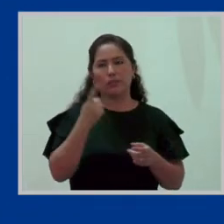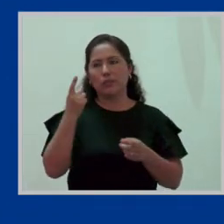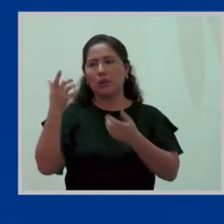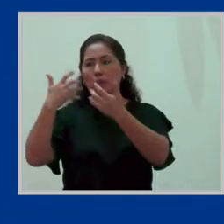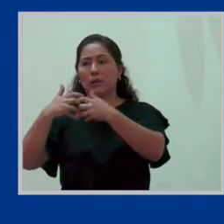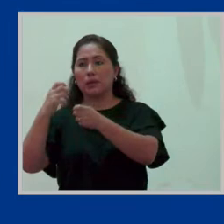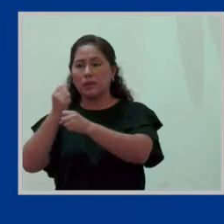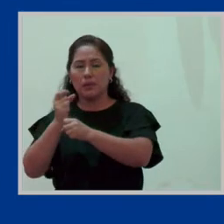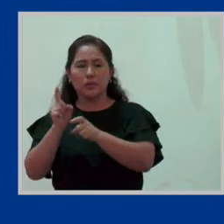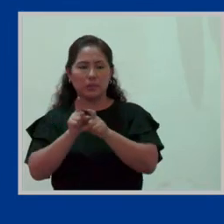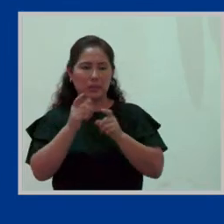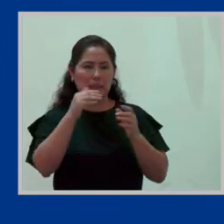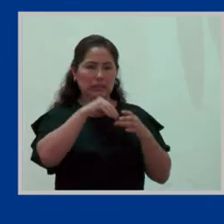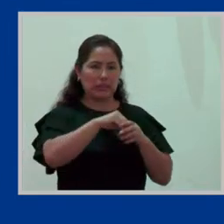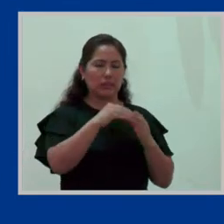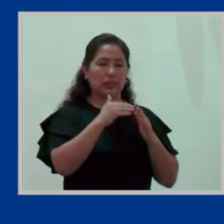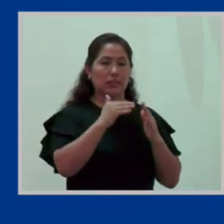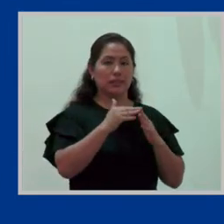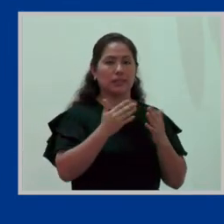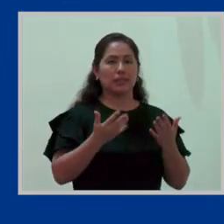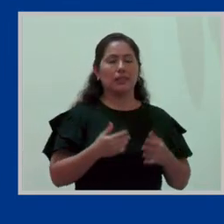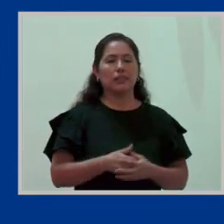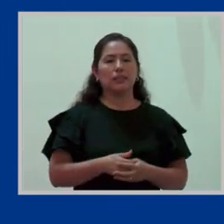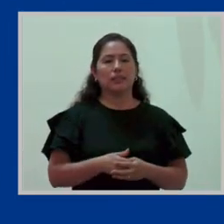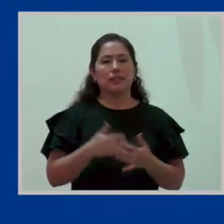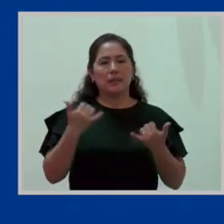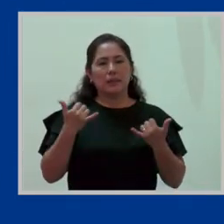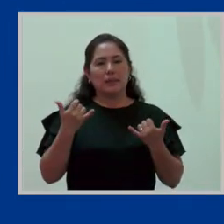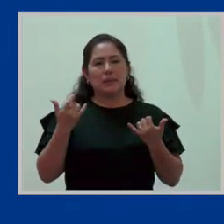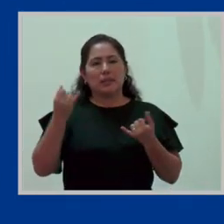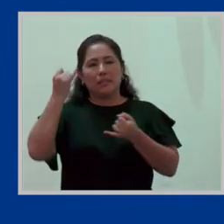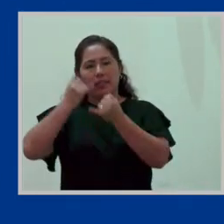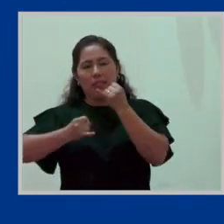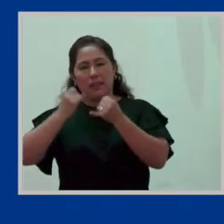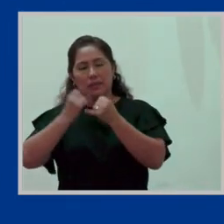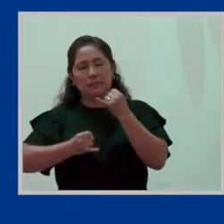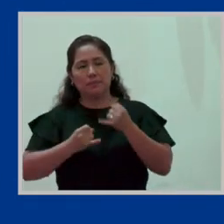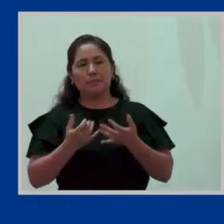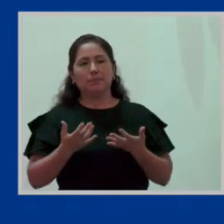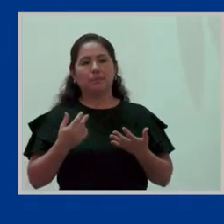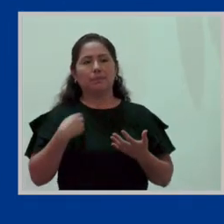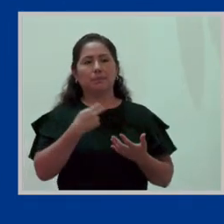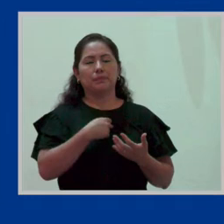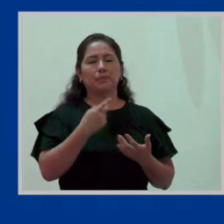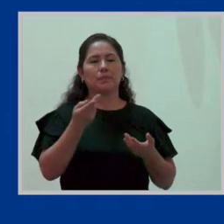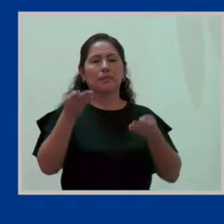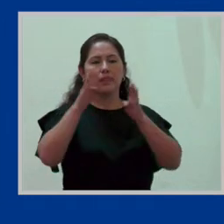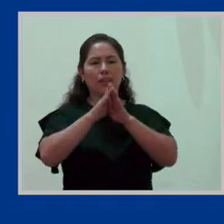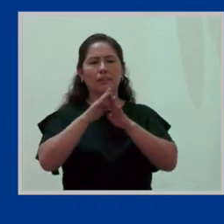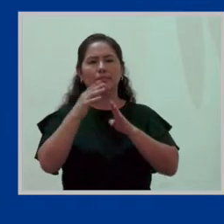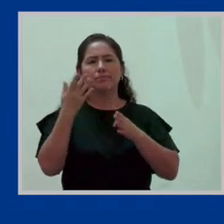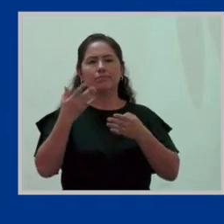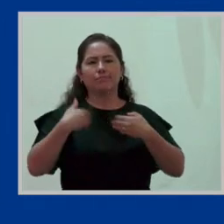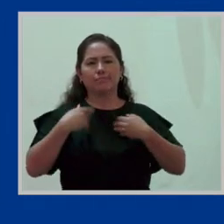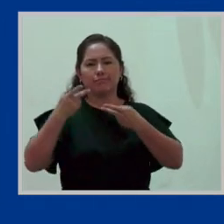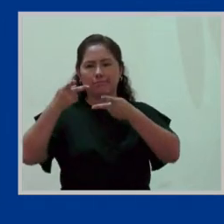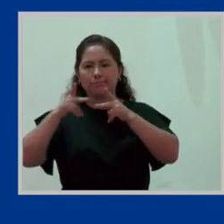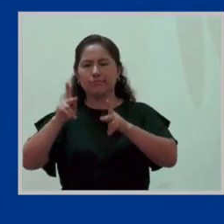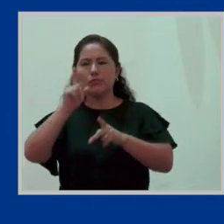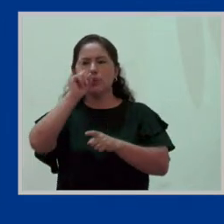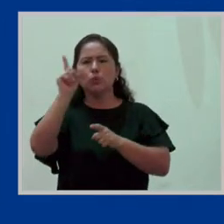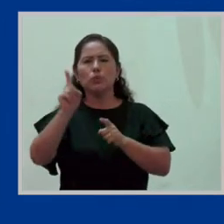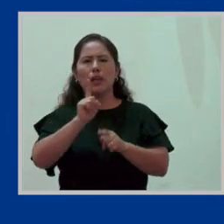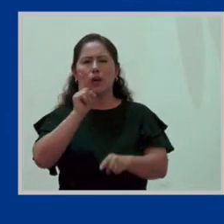Y finalmente, para cerrar los dos últimos derechos, tenemos el permiso de una hora de duración